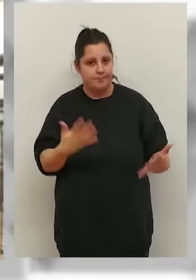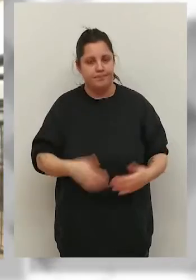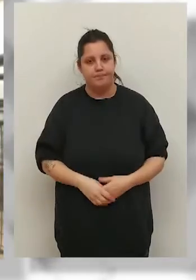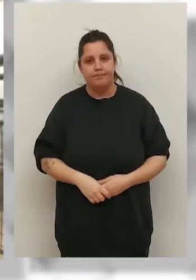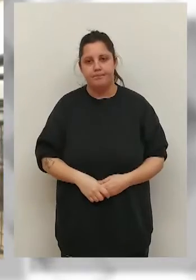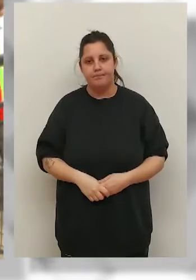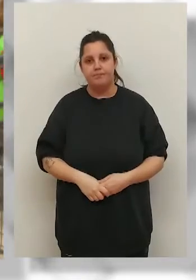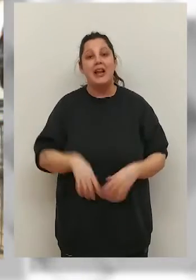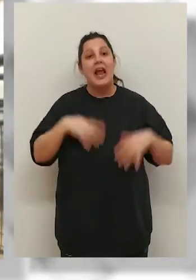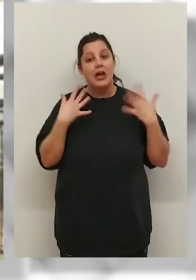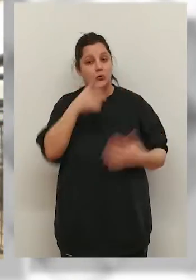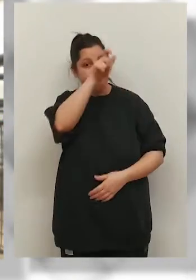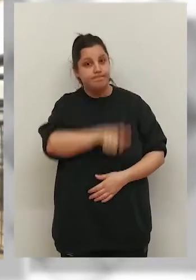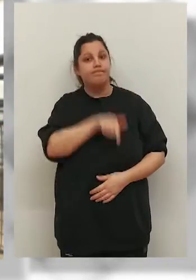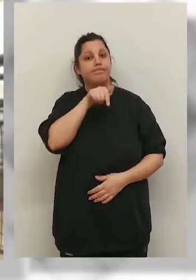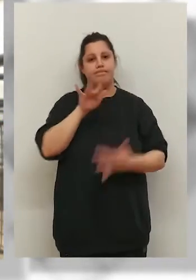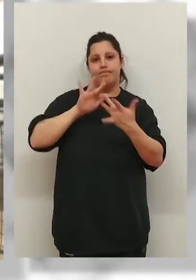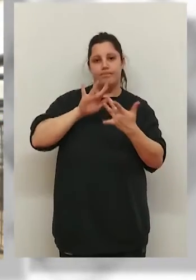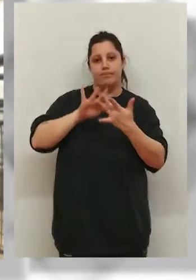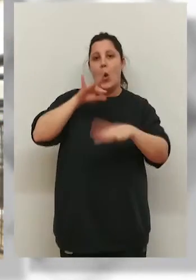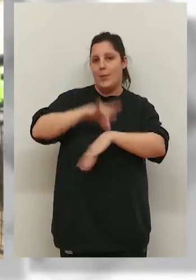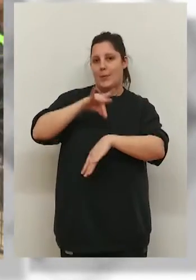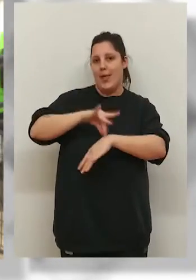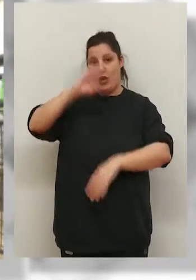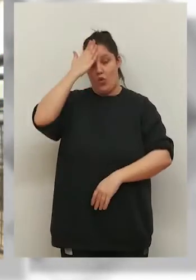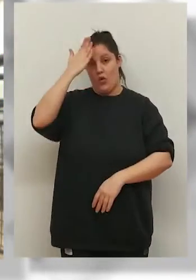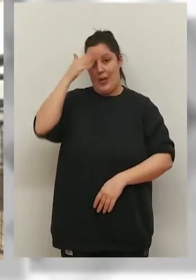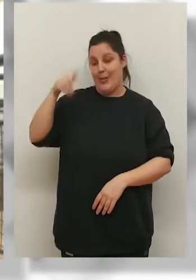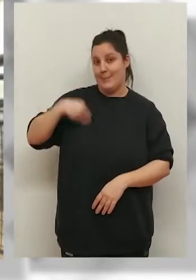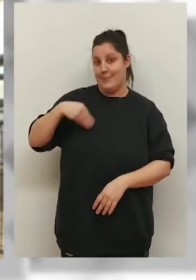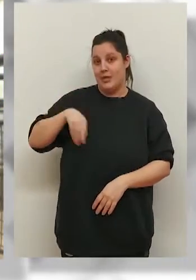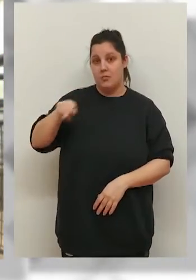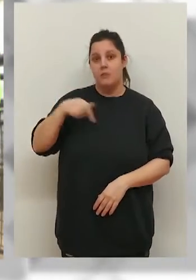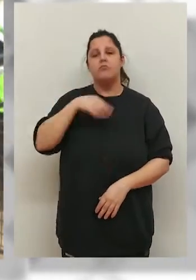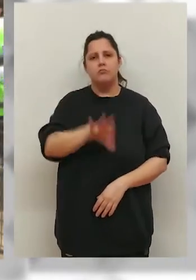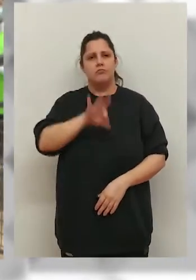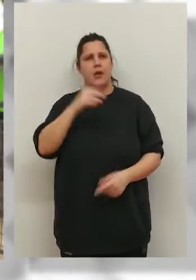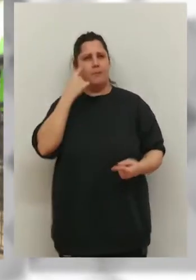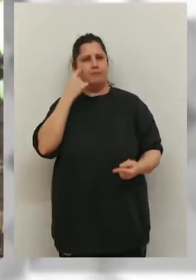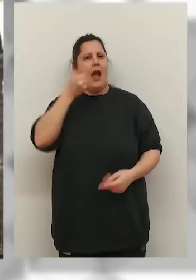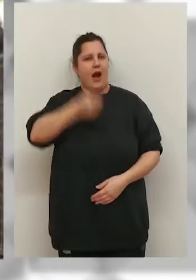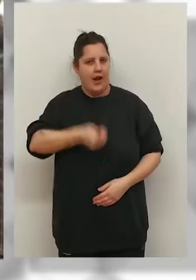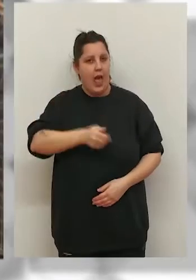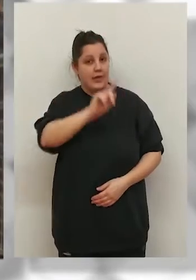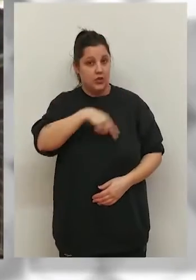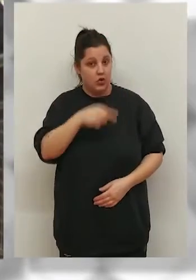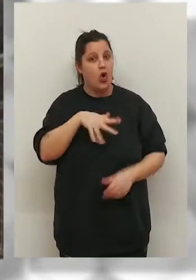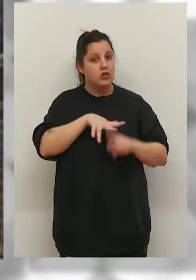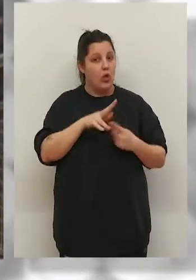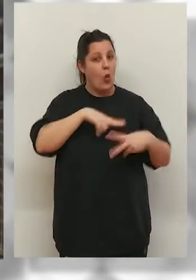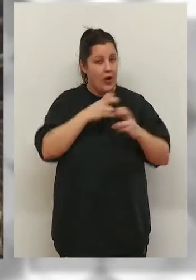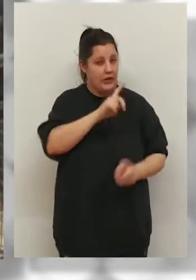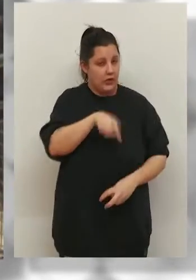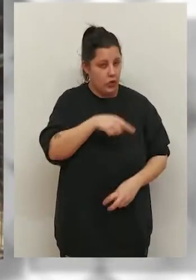por la enfermedad tendrá que ser su médico de atención primaria quien determine la gravedad y